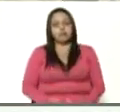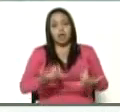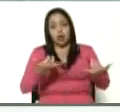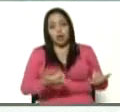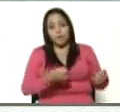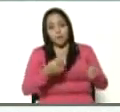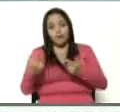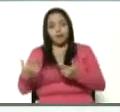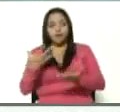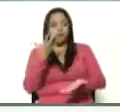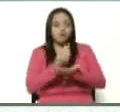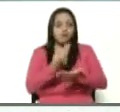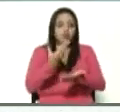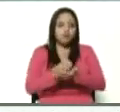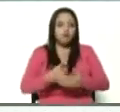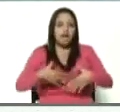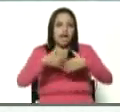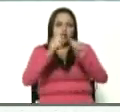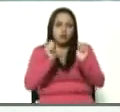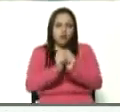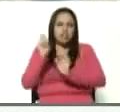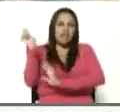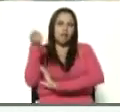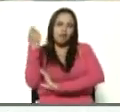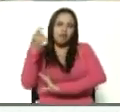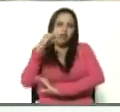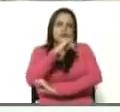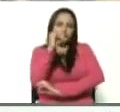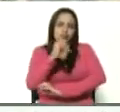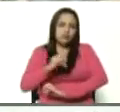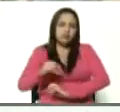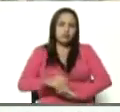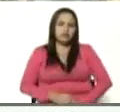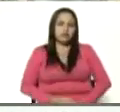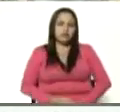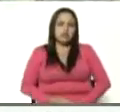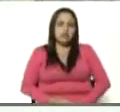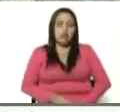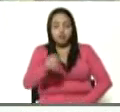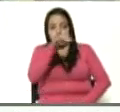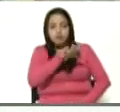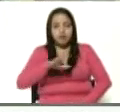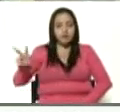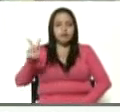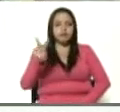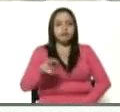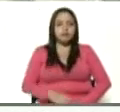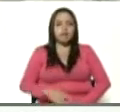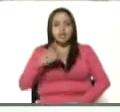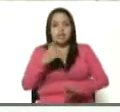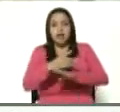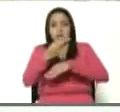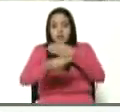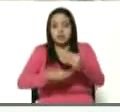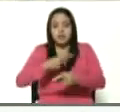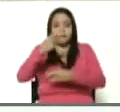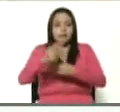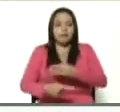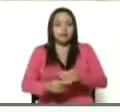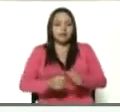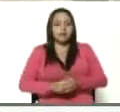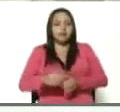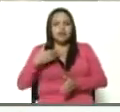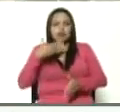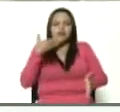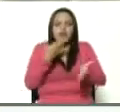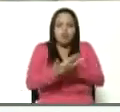Monaga, vamos a Anzuategui, vamos a Apure, vamos al Zulia y vamos al resto del país. Bueno, hay que cumplir, hacer un plan, yo les propongo